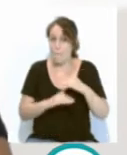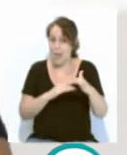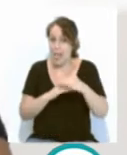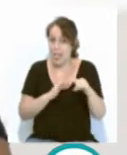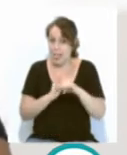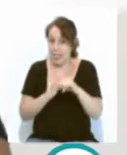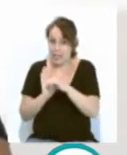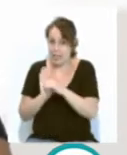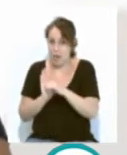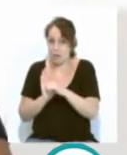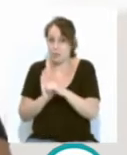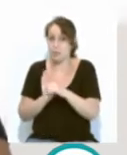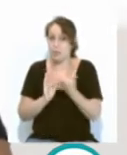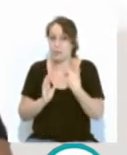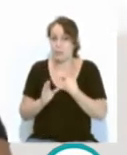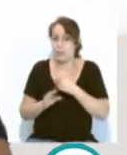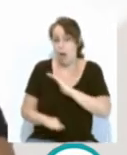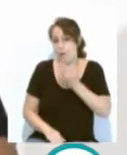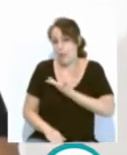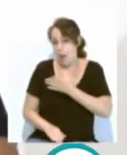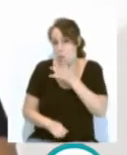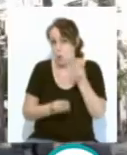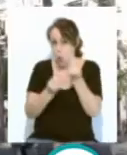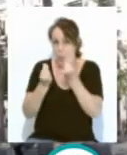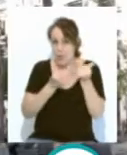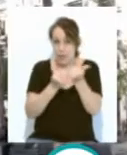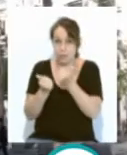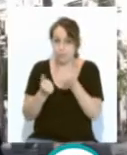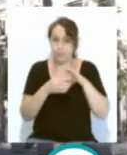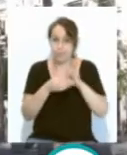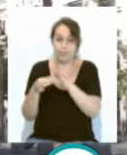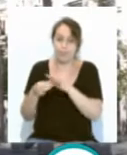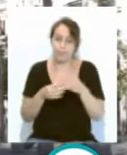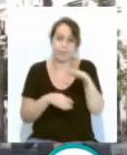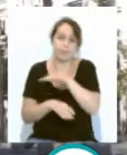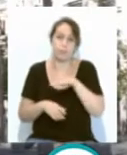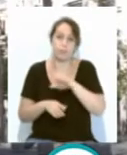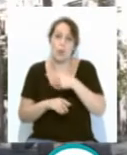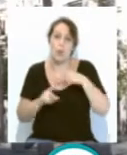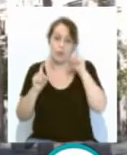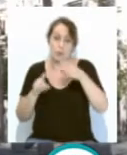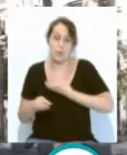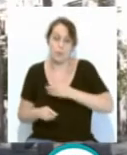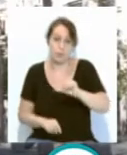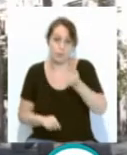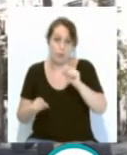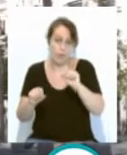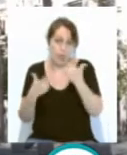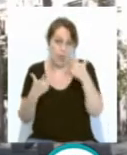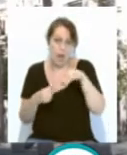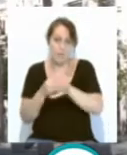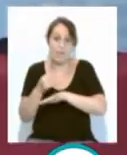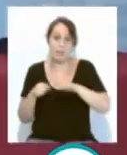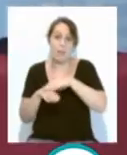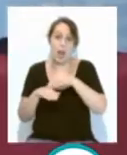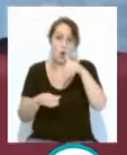y reciben los efectos de la humedad. En relación con el ámbito educativo, el Ayuntamiento ha aprobado formalmente las bases para